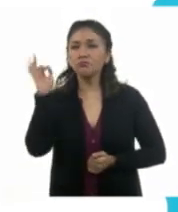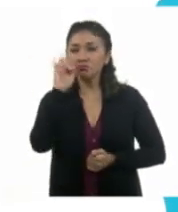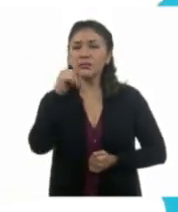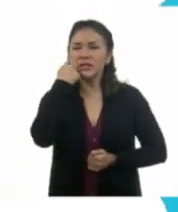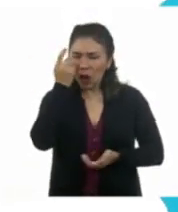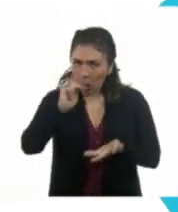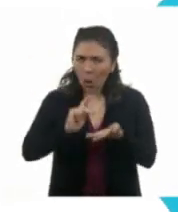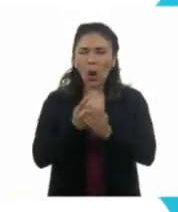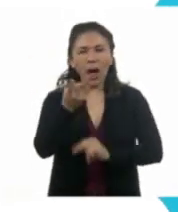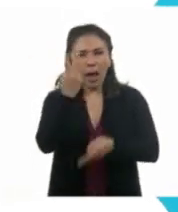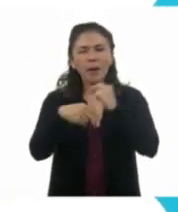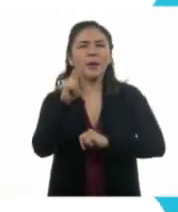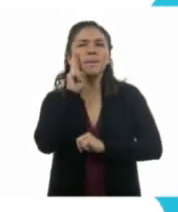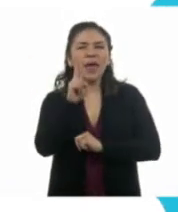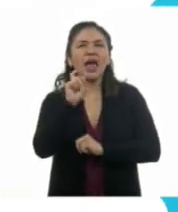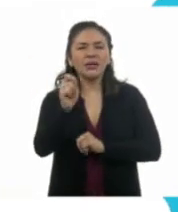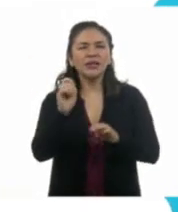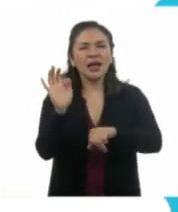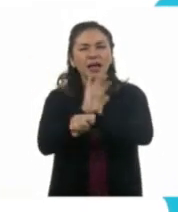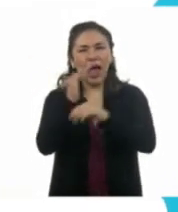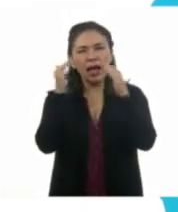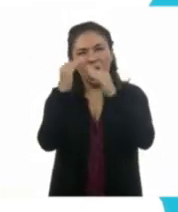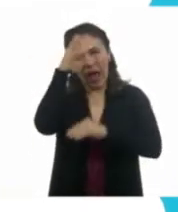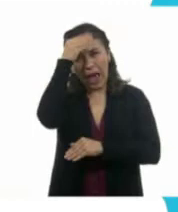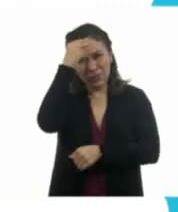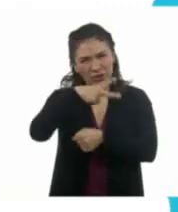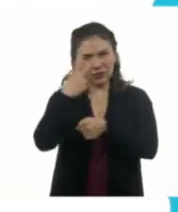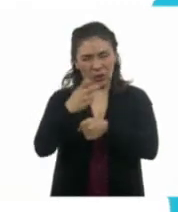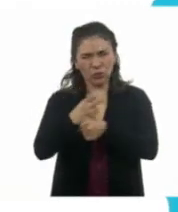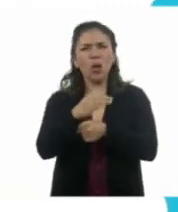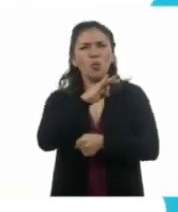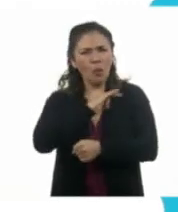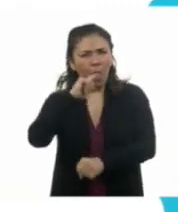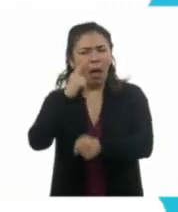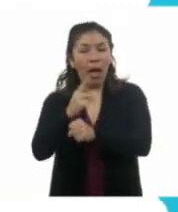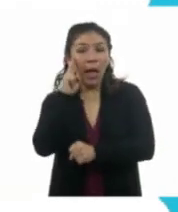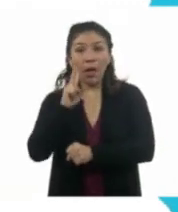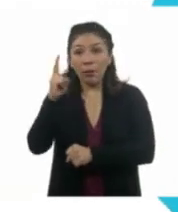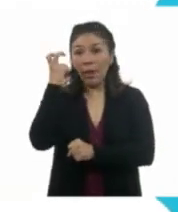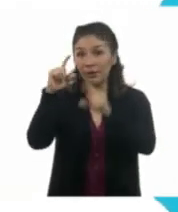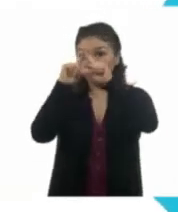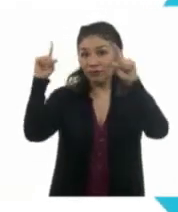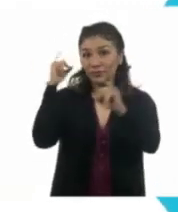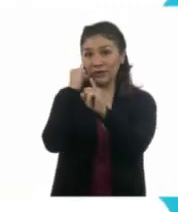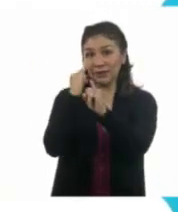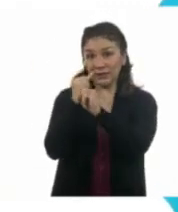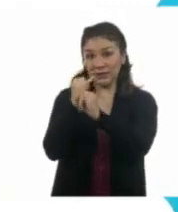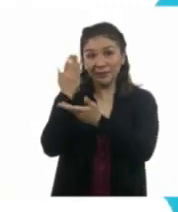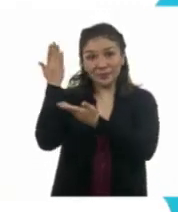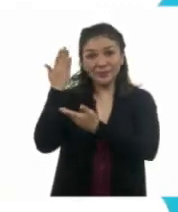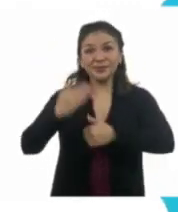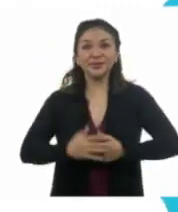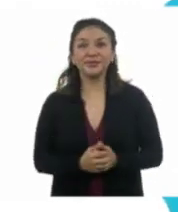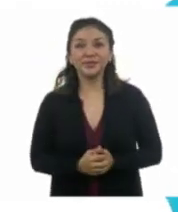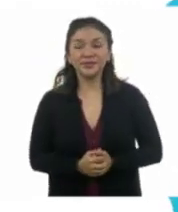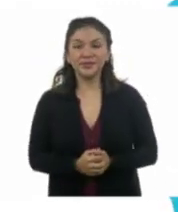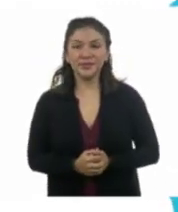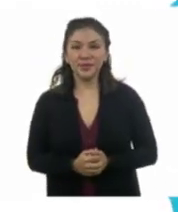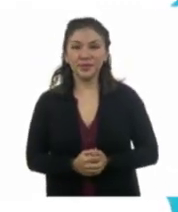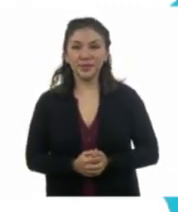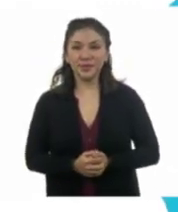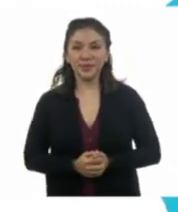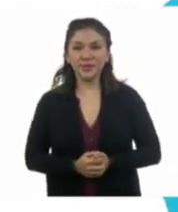quieres volver a ver los programas de Aprende en Casa 2, los puedes encontrar en la siguiente liga. Aprende en Casa